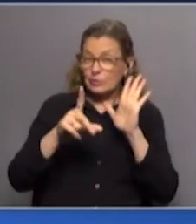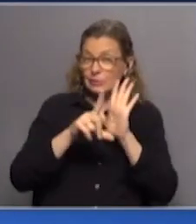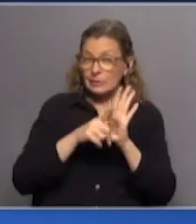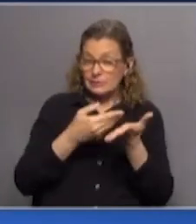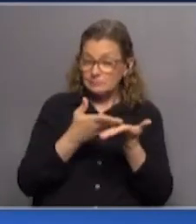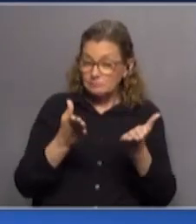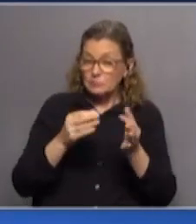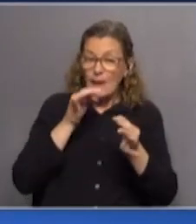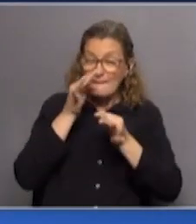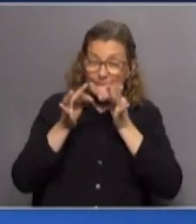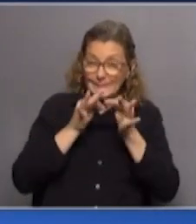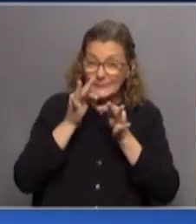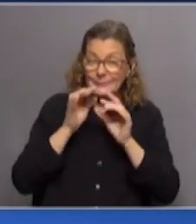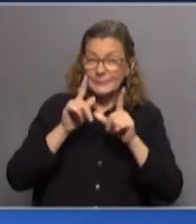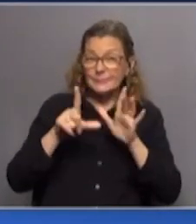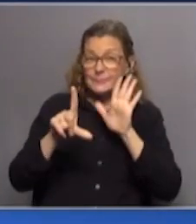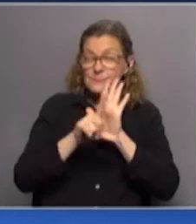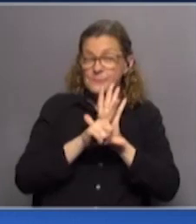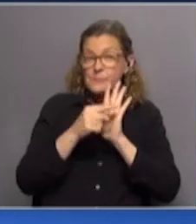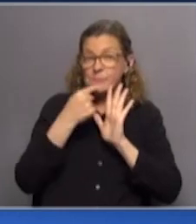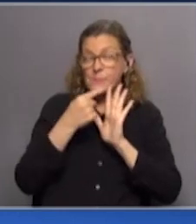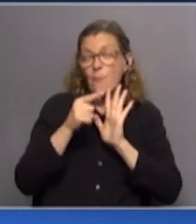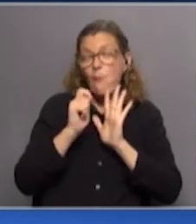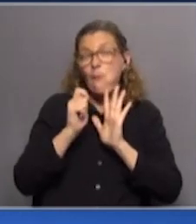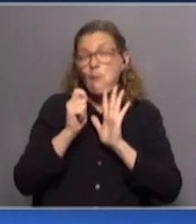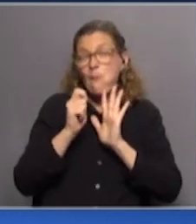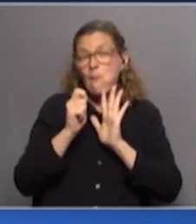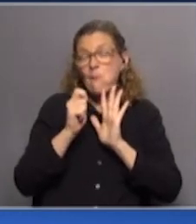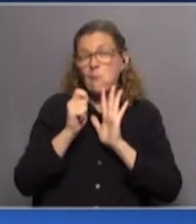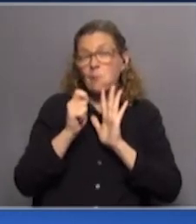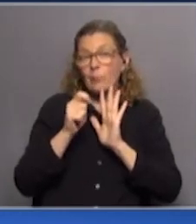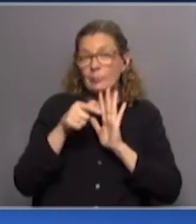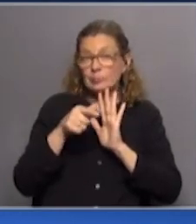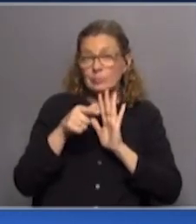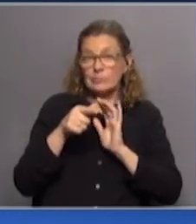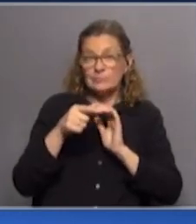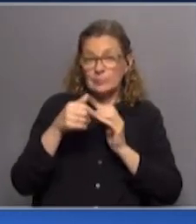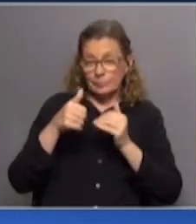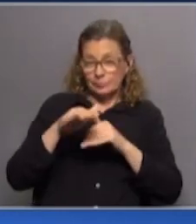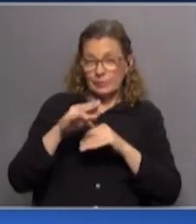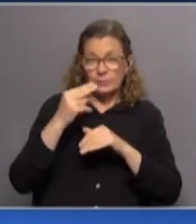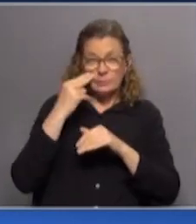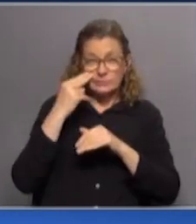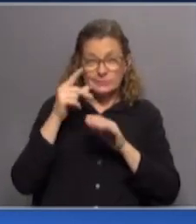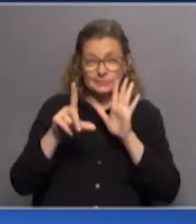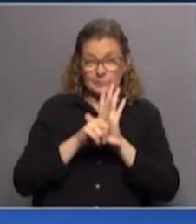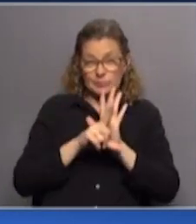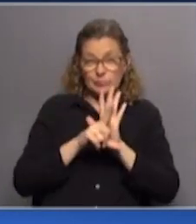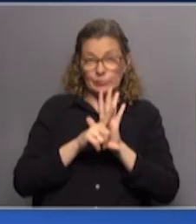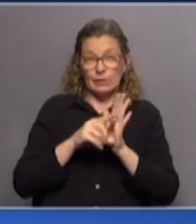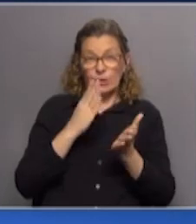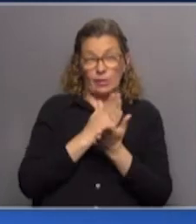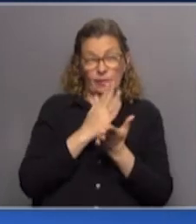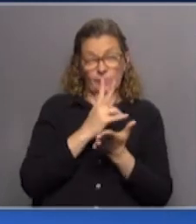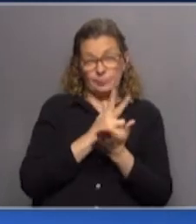la exposición de motivos también, esta ley que dice que quienes están condenados por delitos, esta ley habla de los delitos de lesa humanidad,